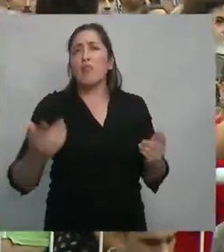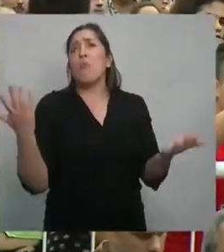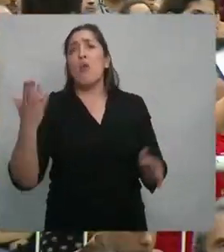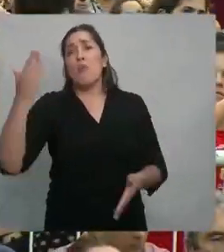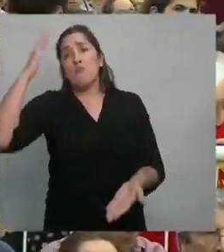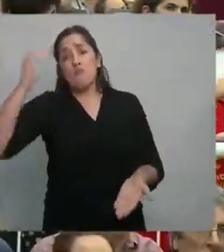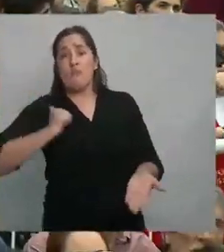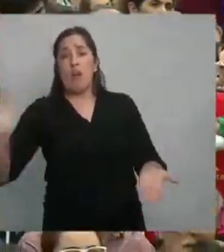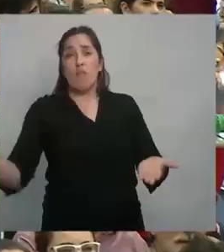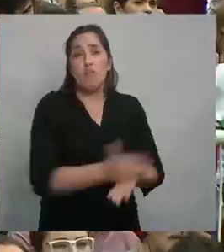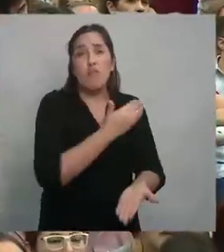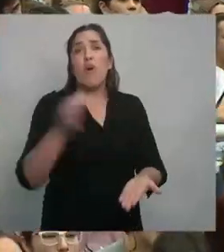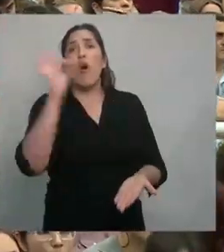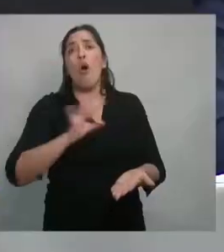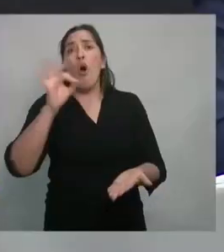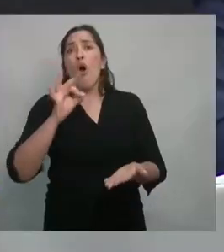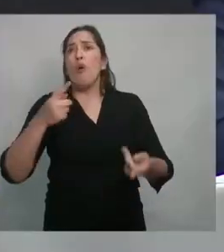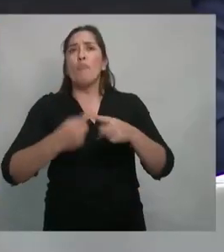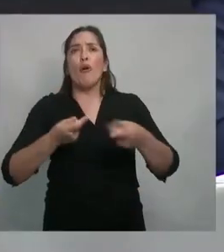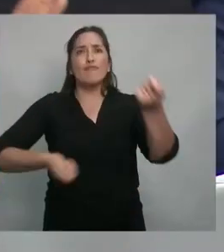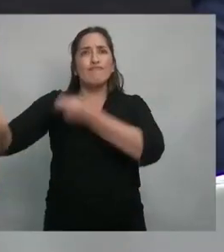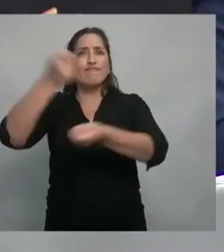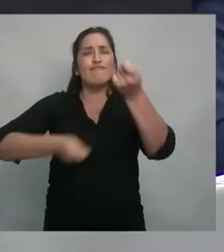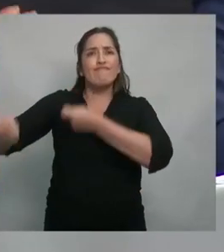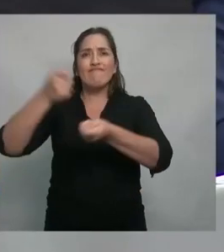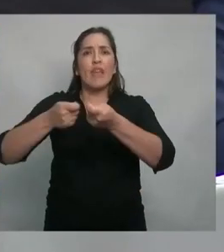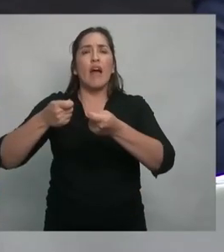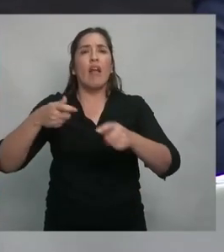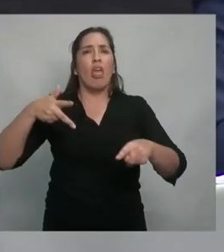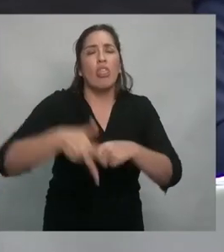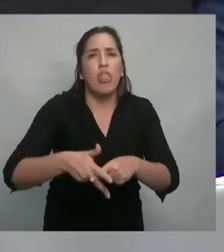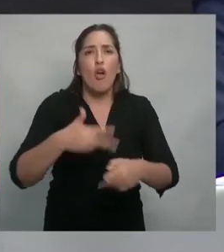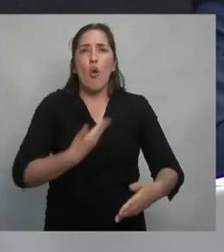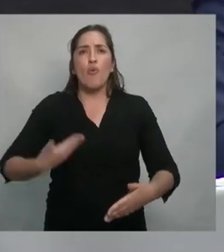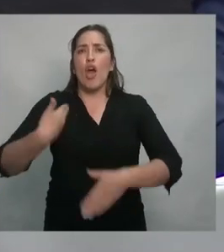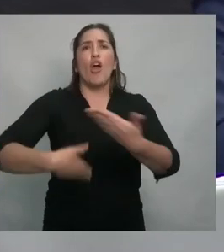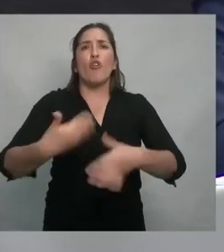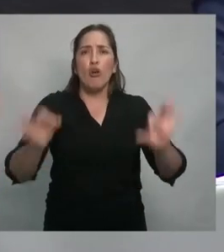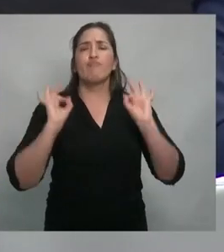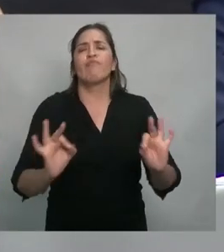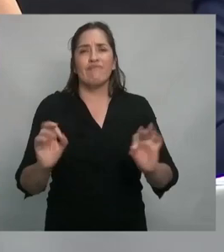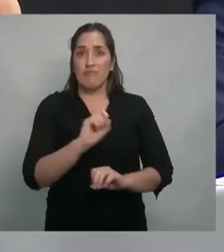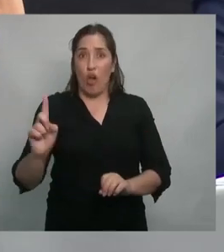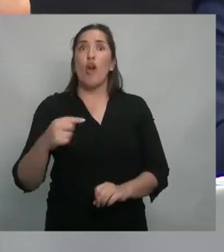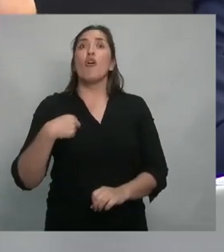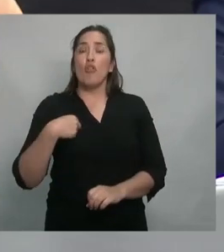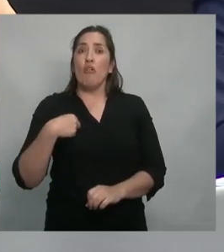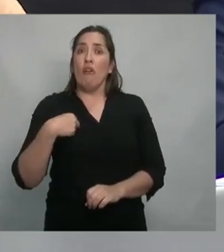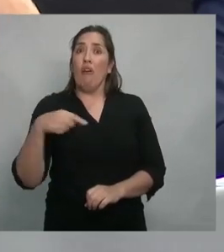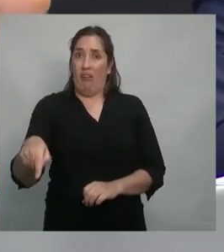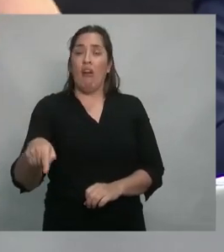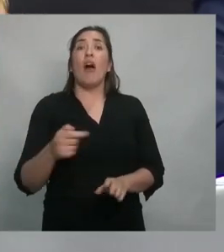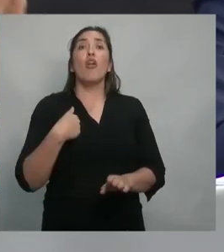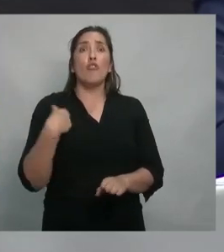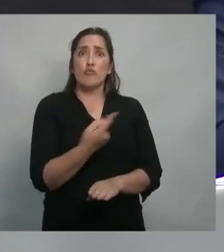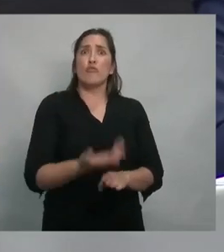de Estado o por golpe de mercado, debieron abandonar antes su gobierno. Nosotros no solamente completamos 12 años y medio